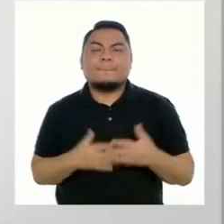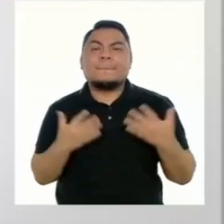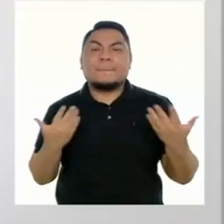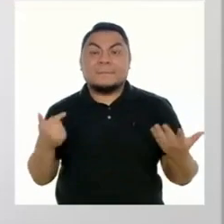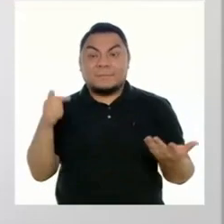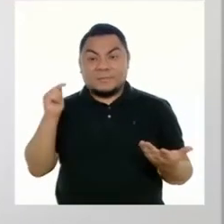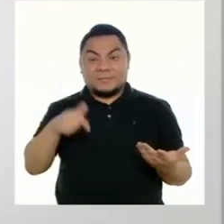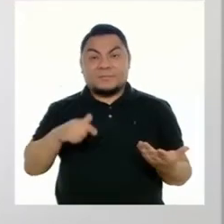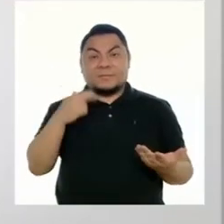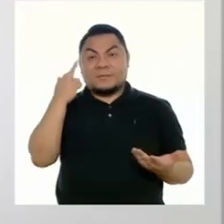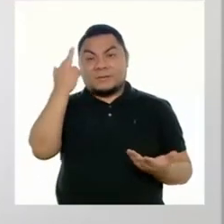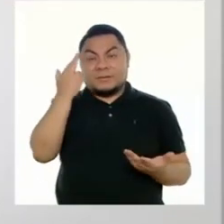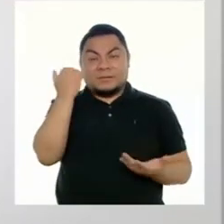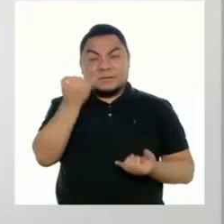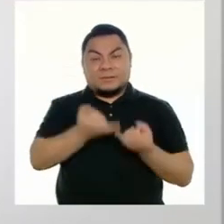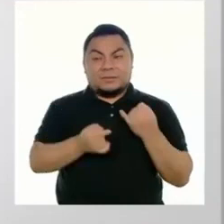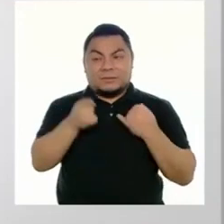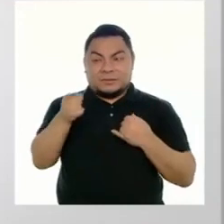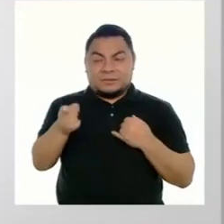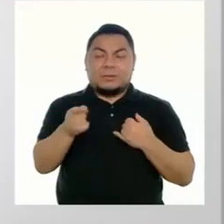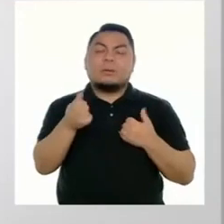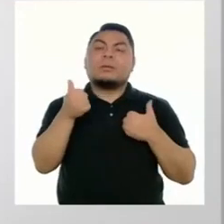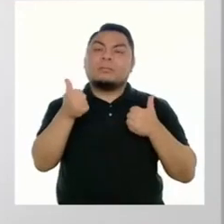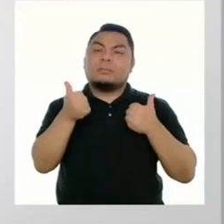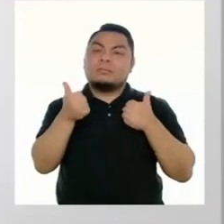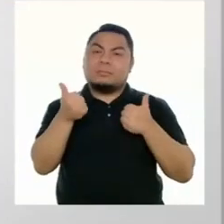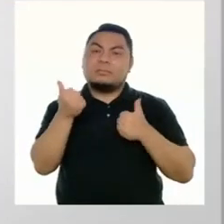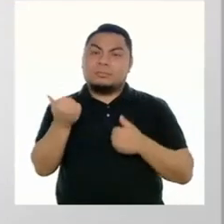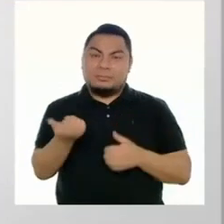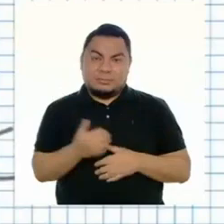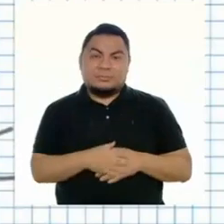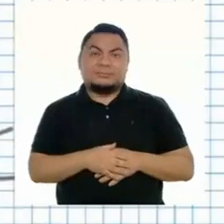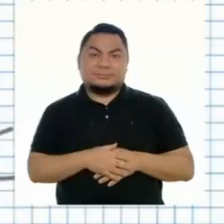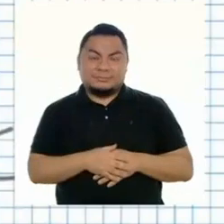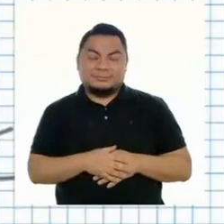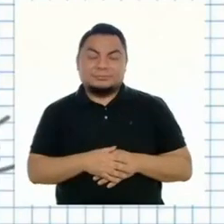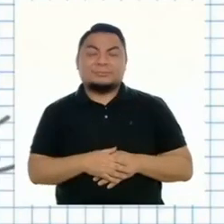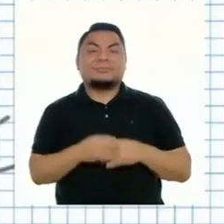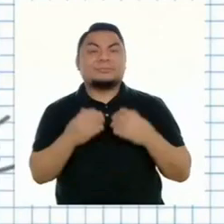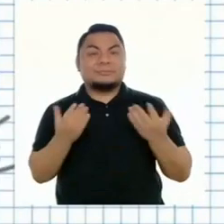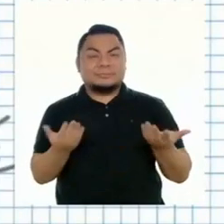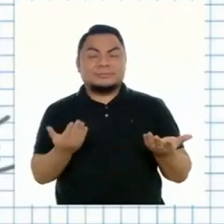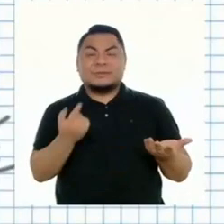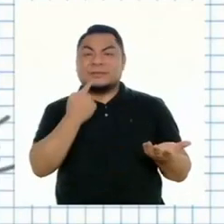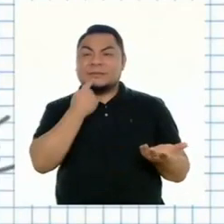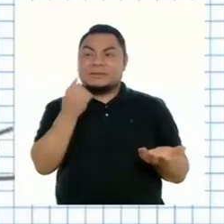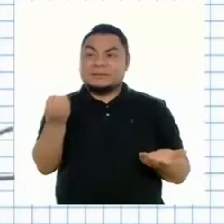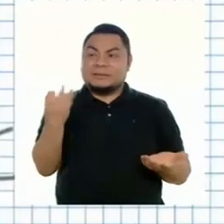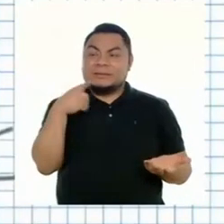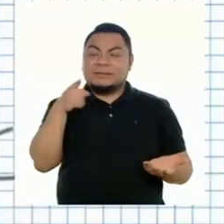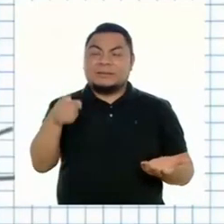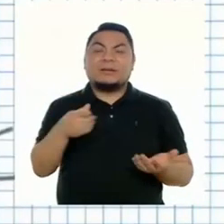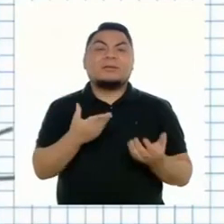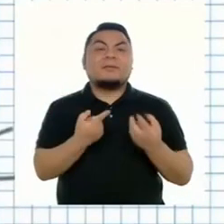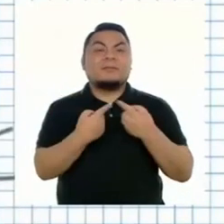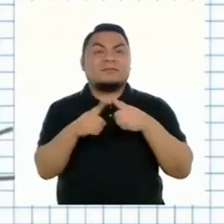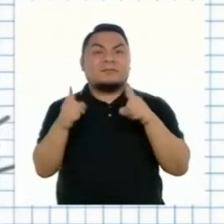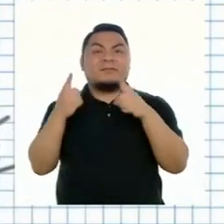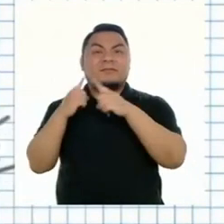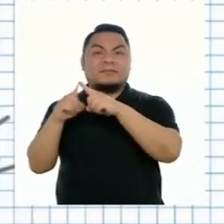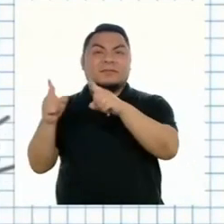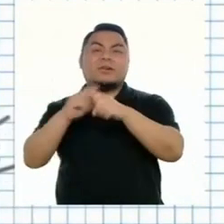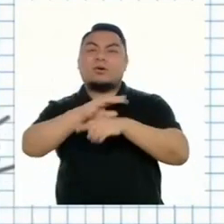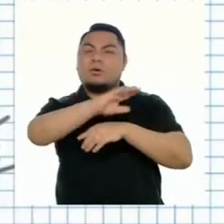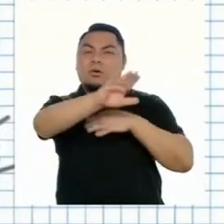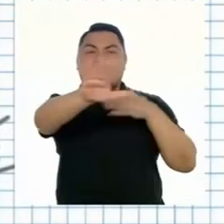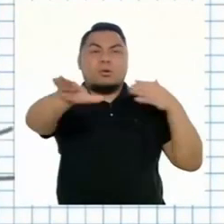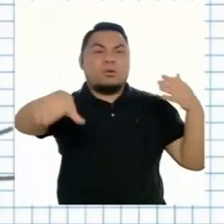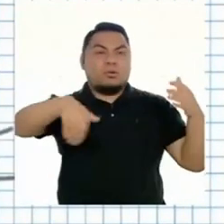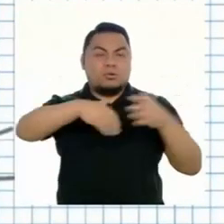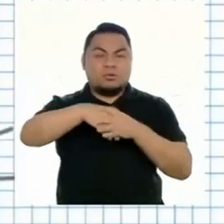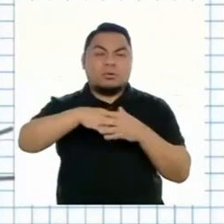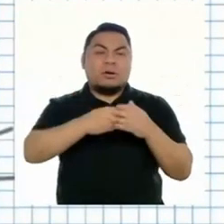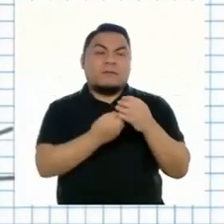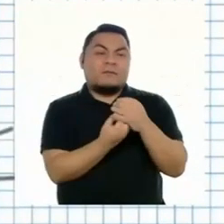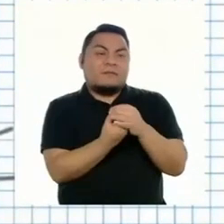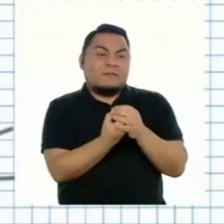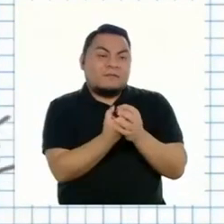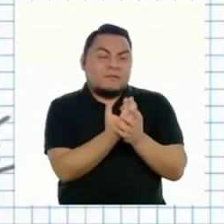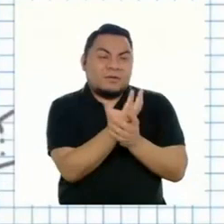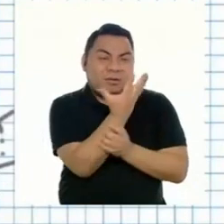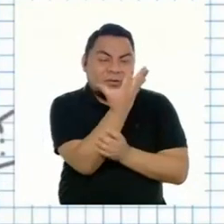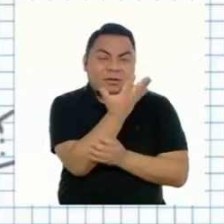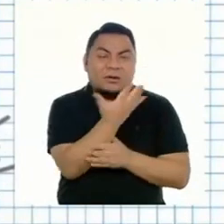Esta última reflexión de Melanie es muy buena, Miluska. Como bien menciona, la biodiversidad es todo, desde la